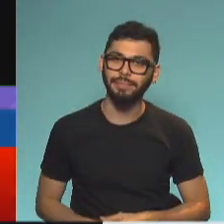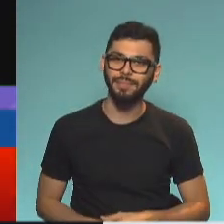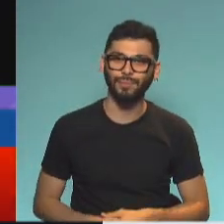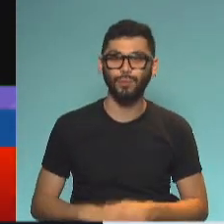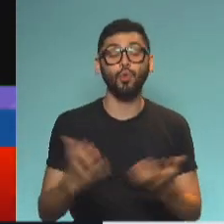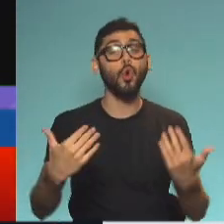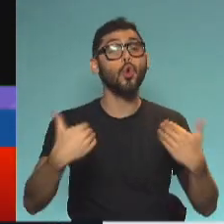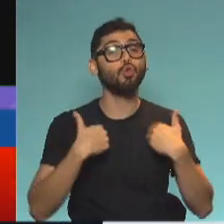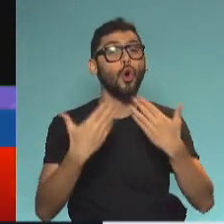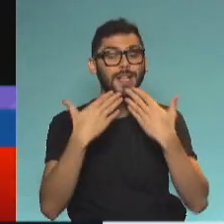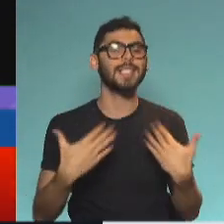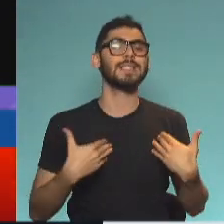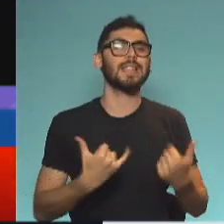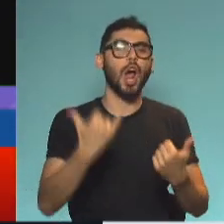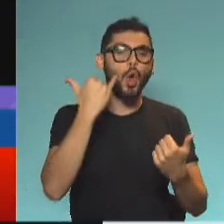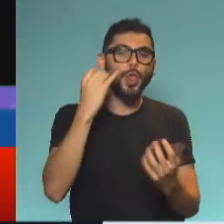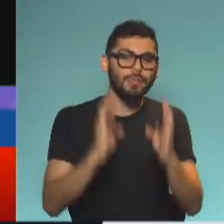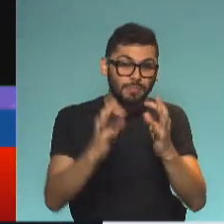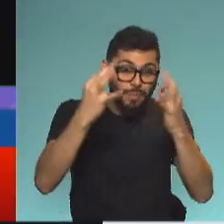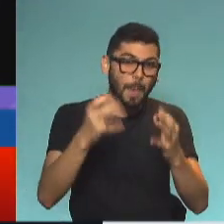El agradecido soy yo, salud y cosecha para todos y nos vemos el próximo viernes.